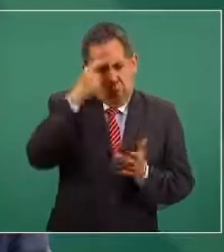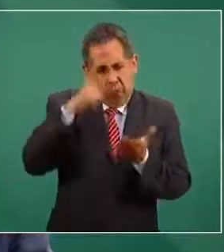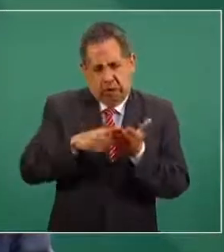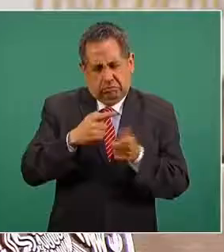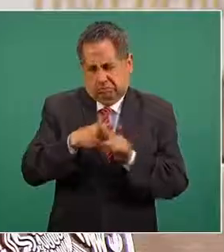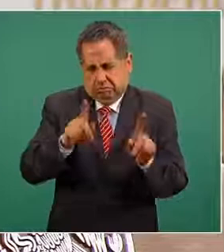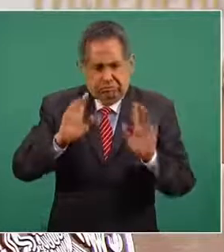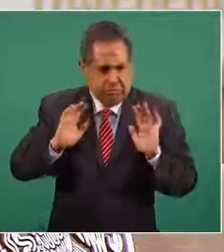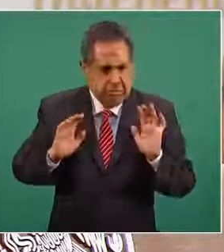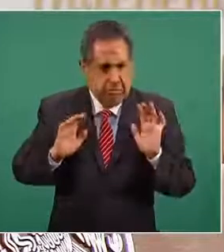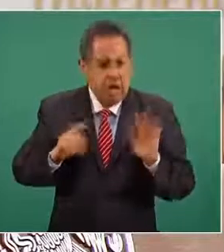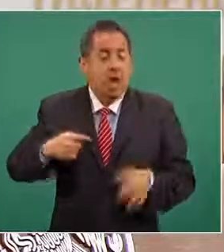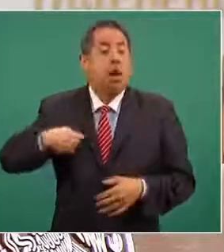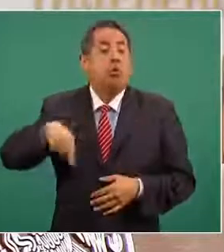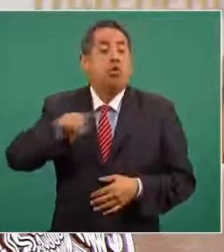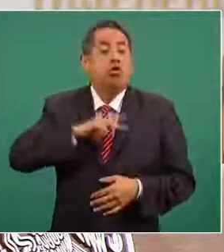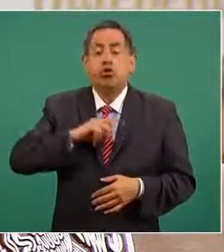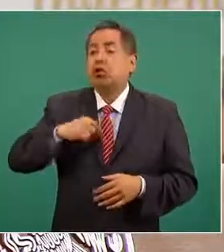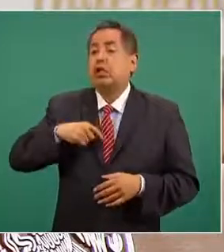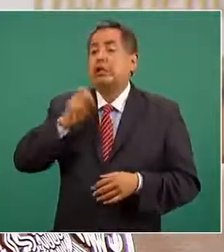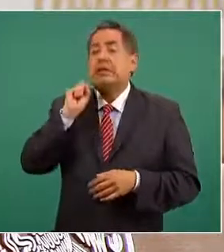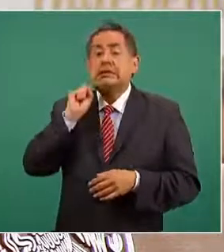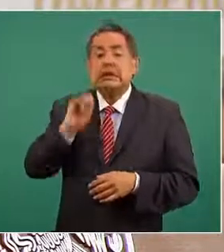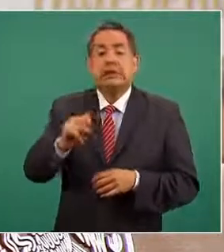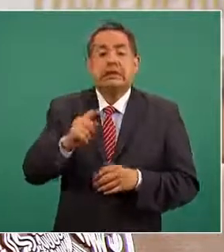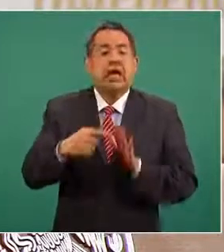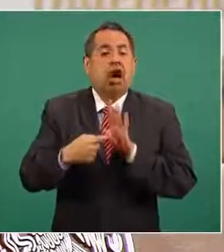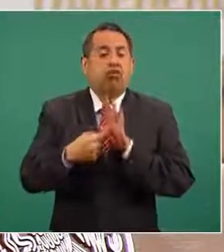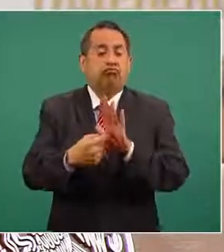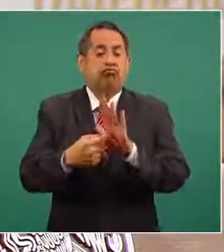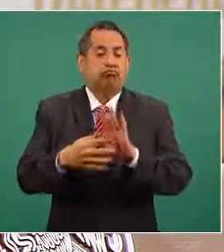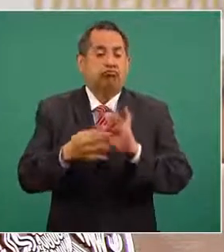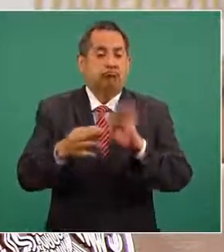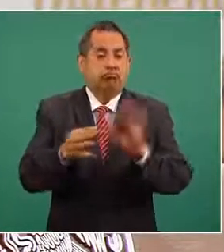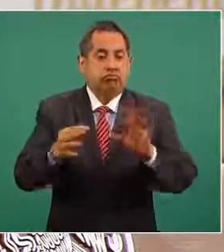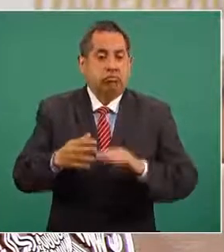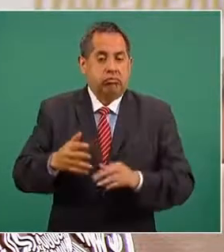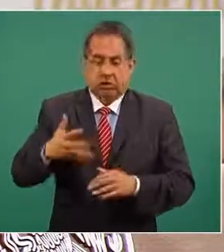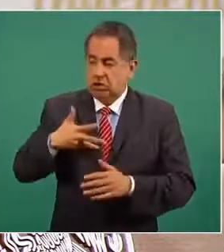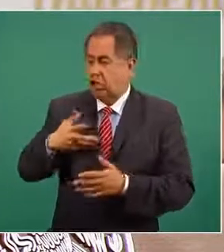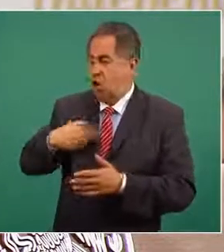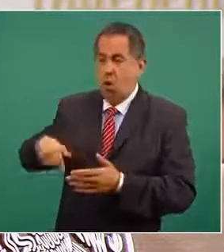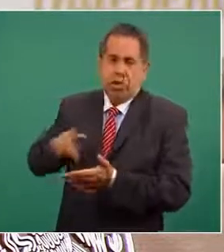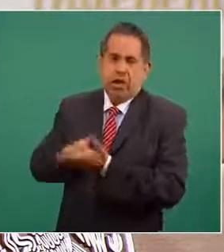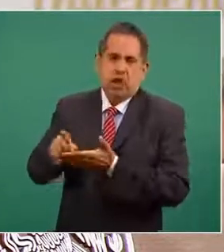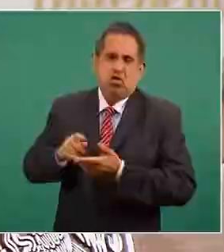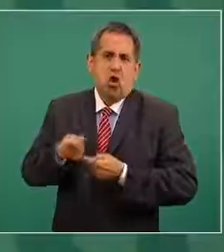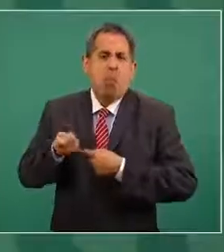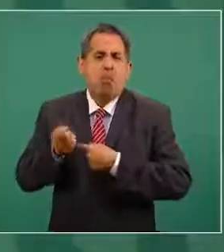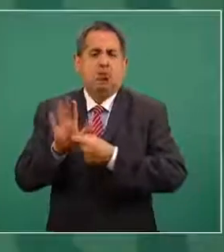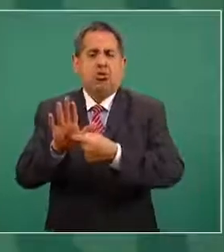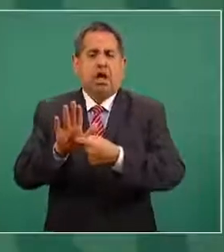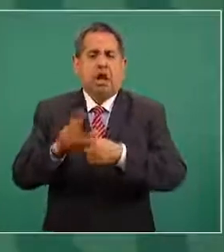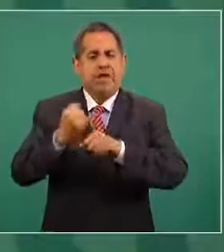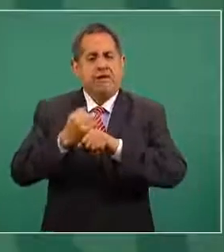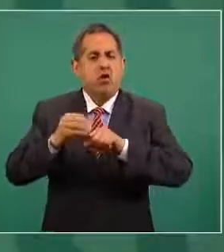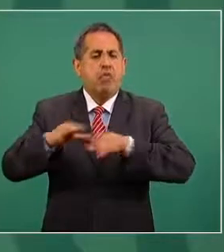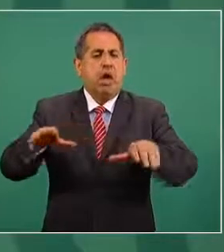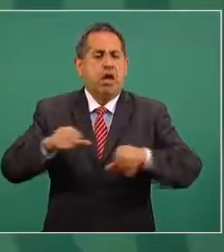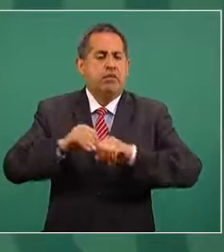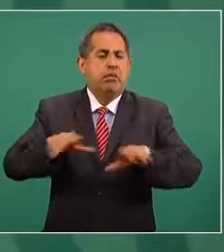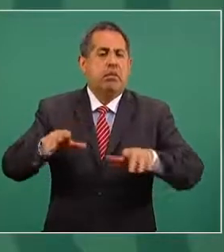nosotros ejercemos nuestro derecho a informar